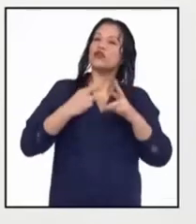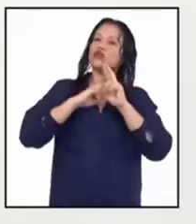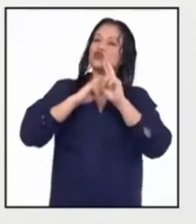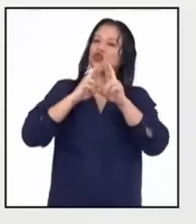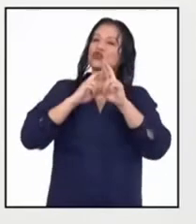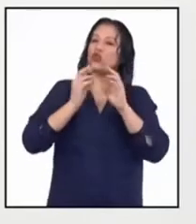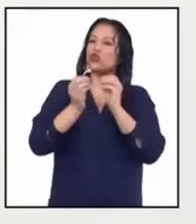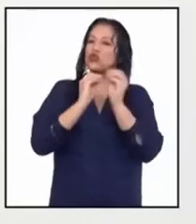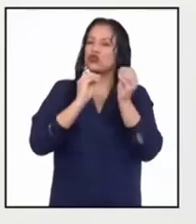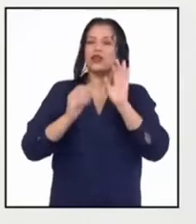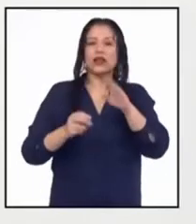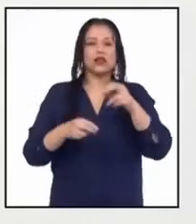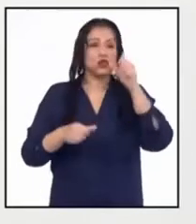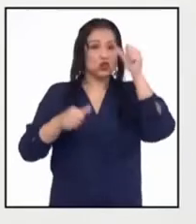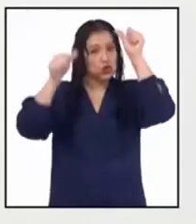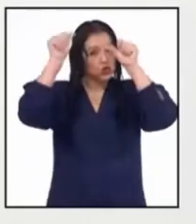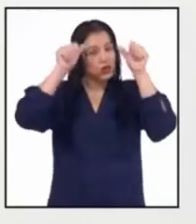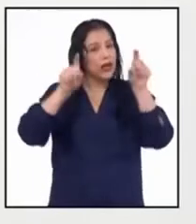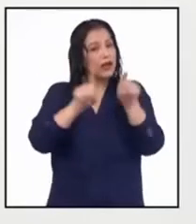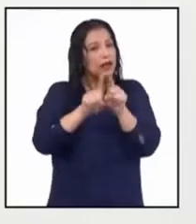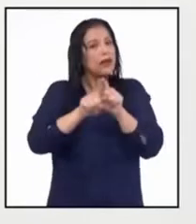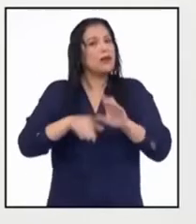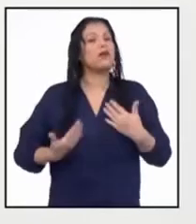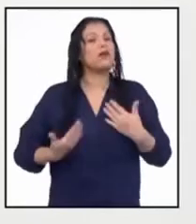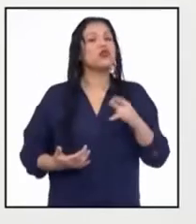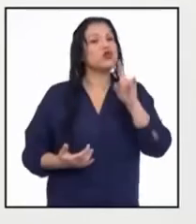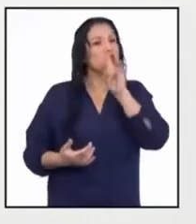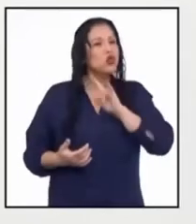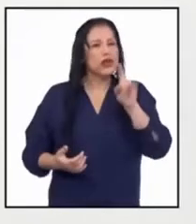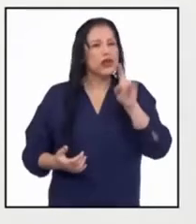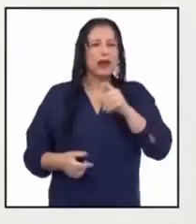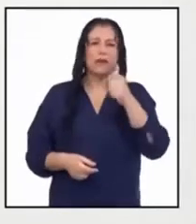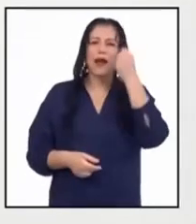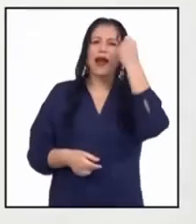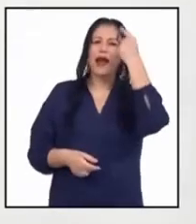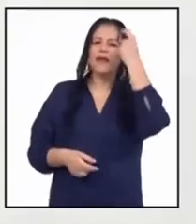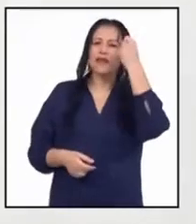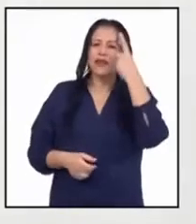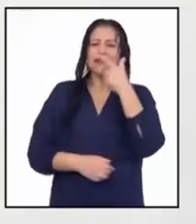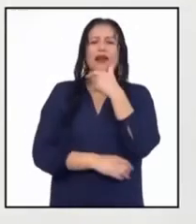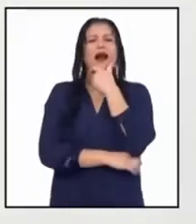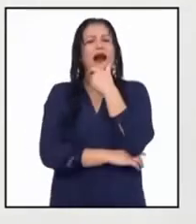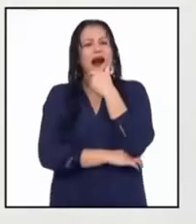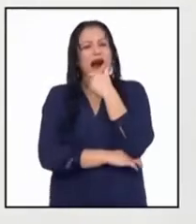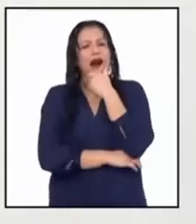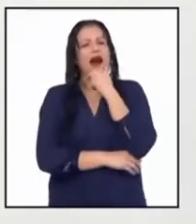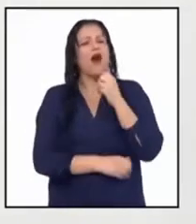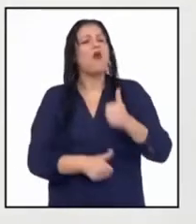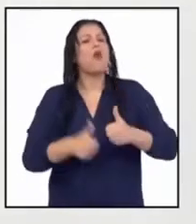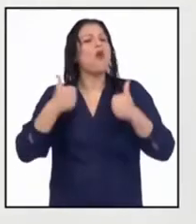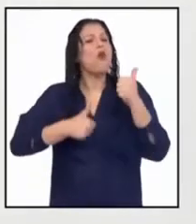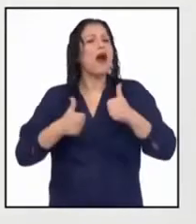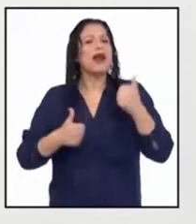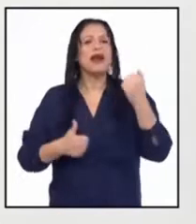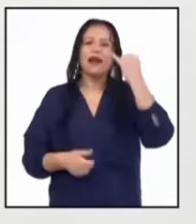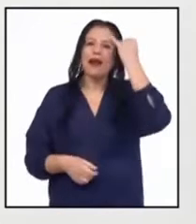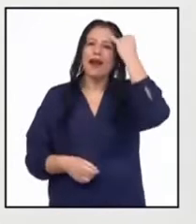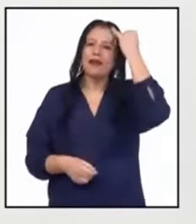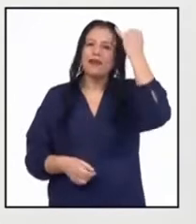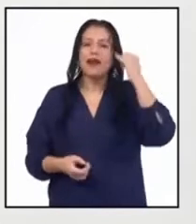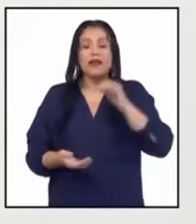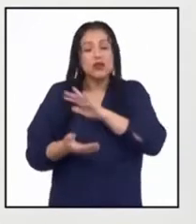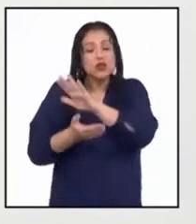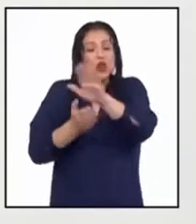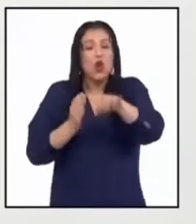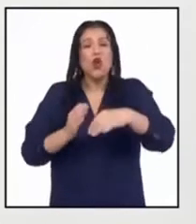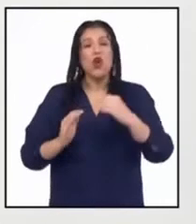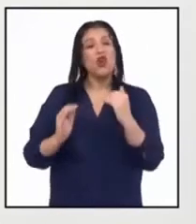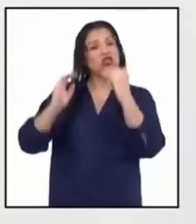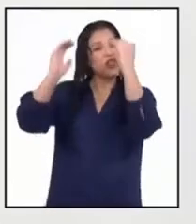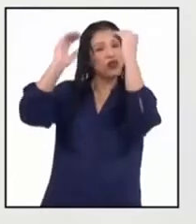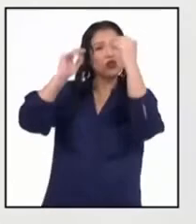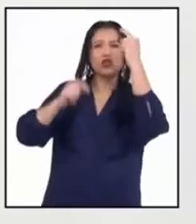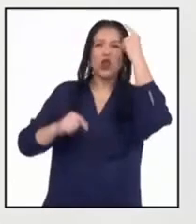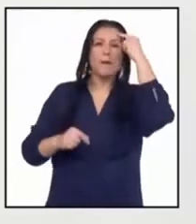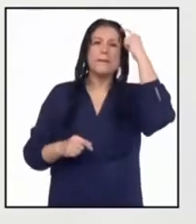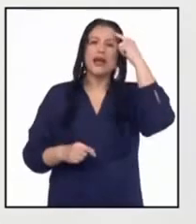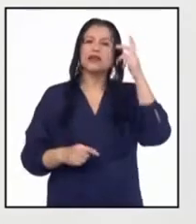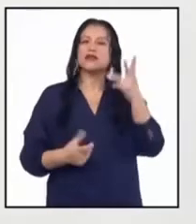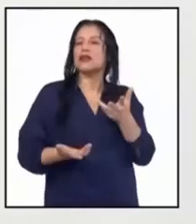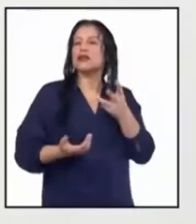También nos va a servir para reconocer la idea que tienen los adultos en general sobre los